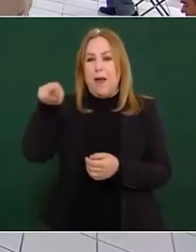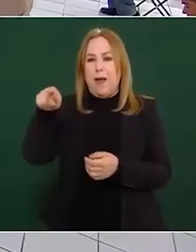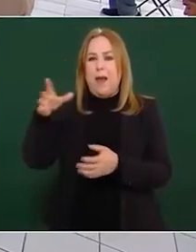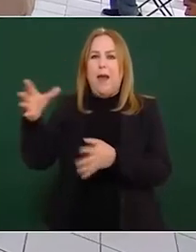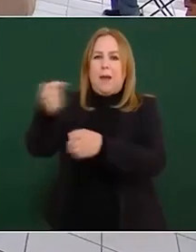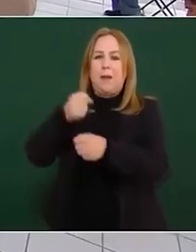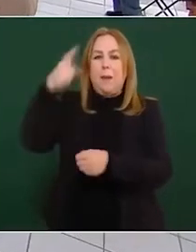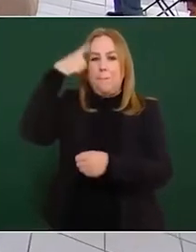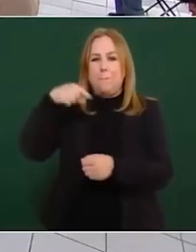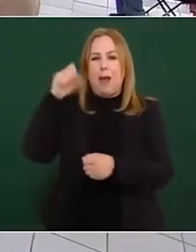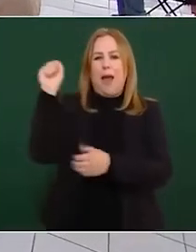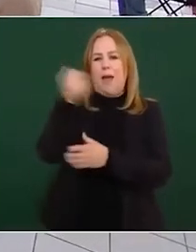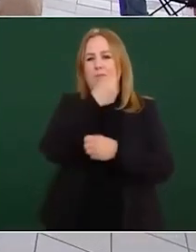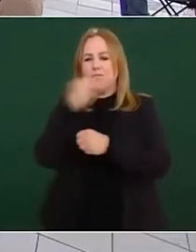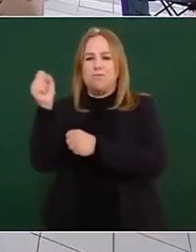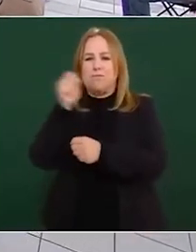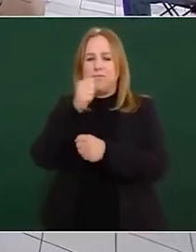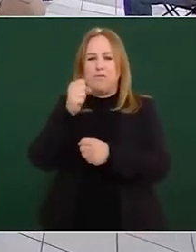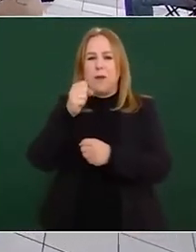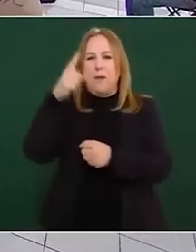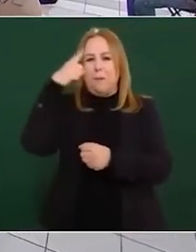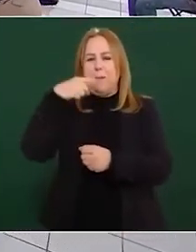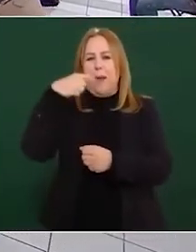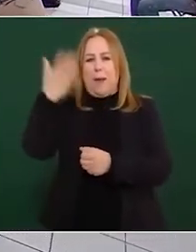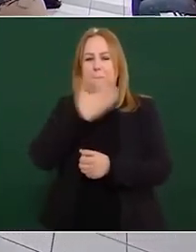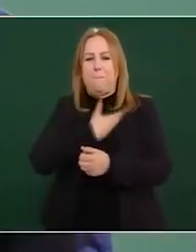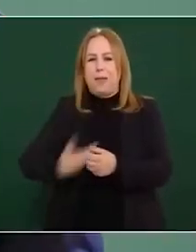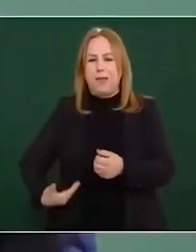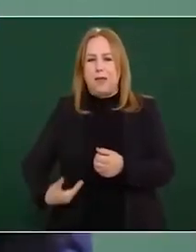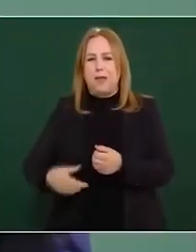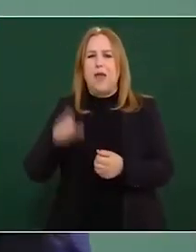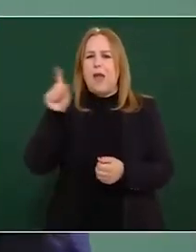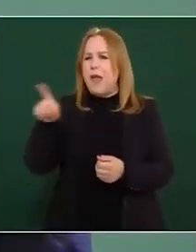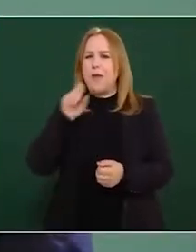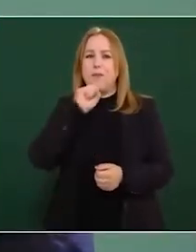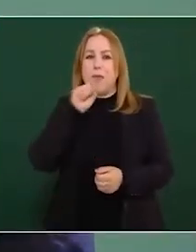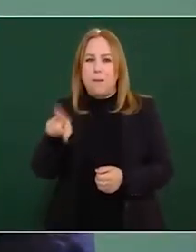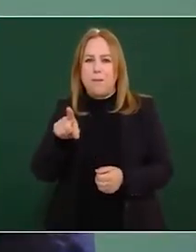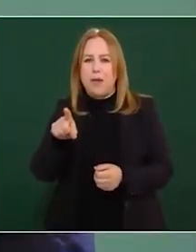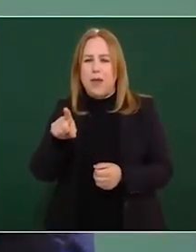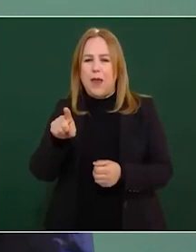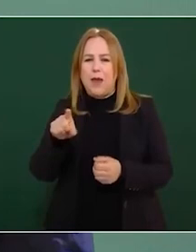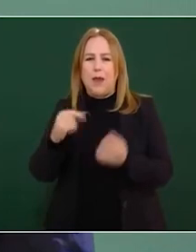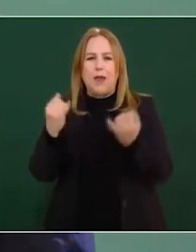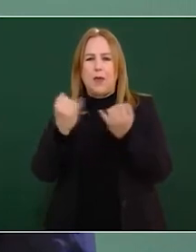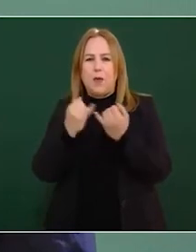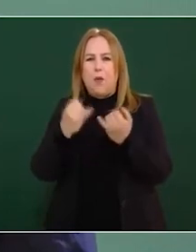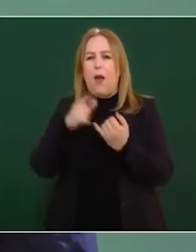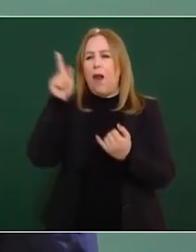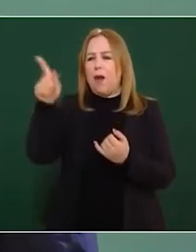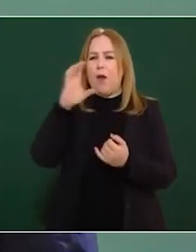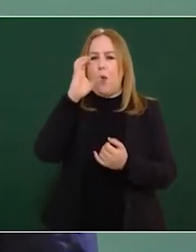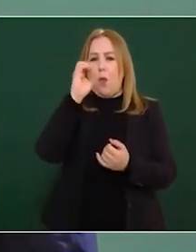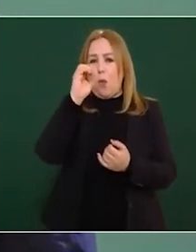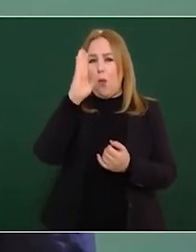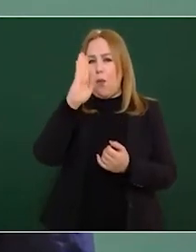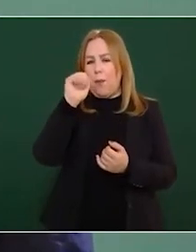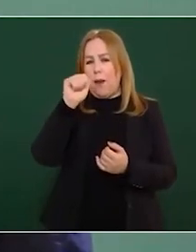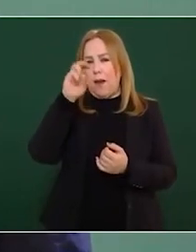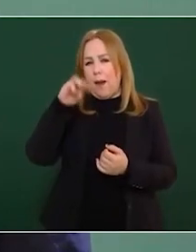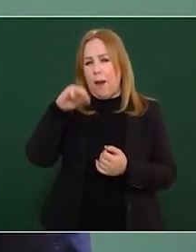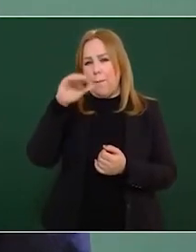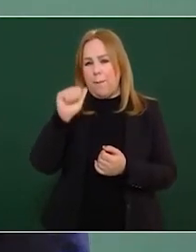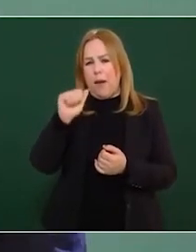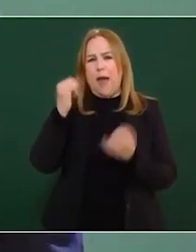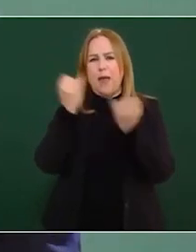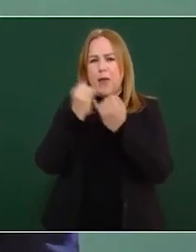y decían la misma frase Obama un peligro para